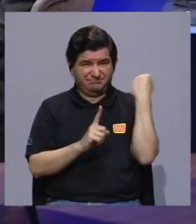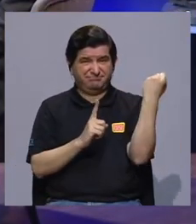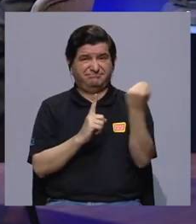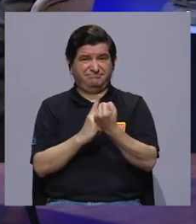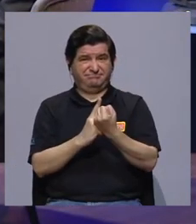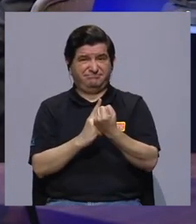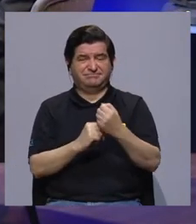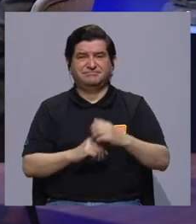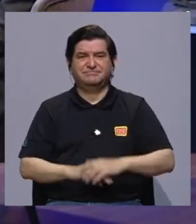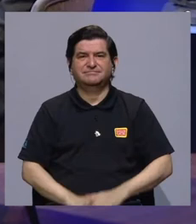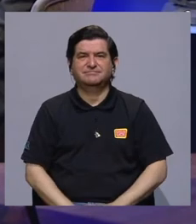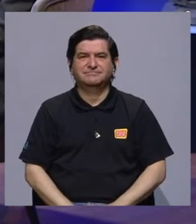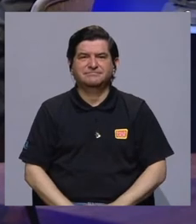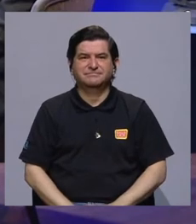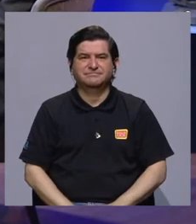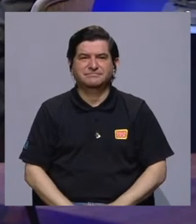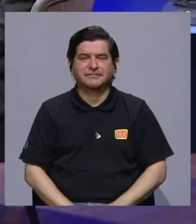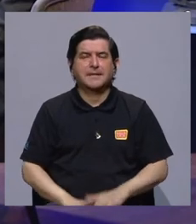situaciones.